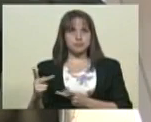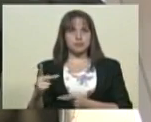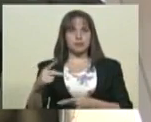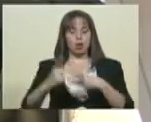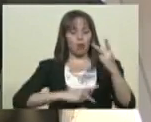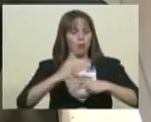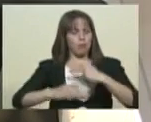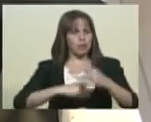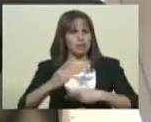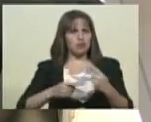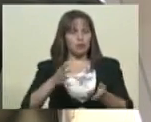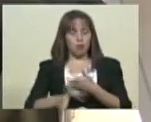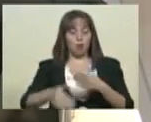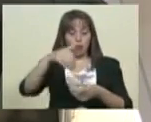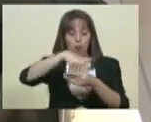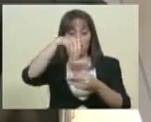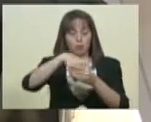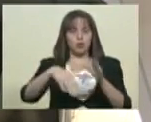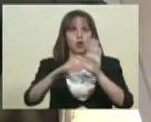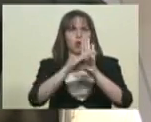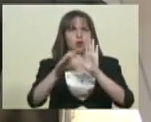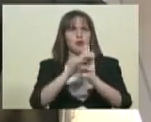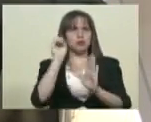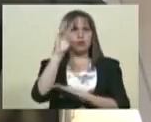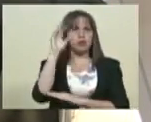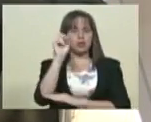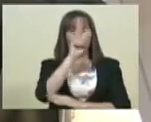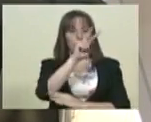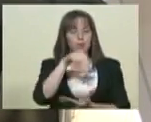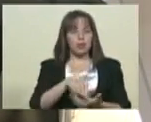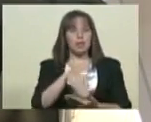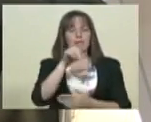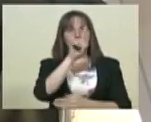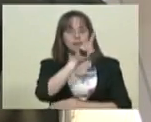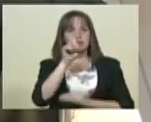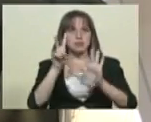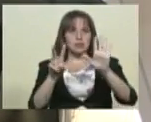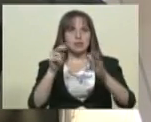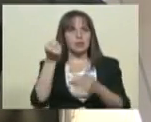operativo especial Voto Constituyente 2017, El Pueblo Decide.